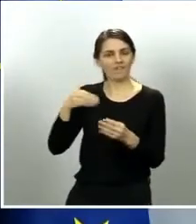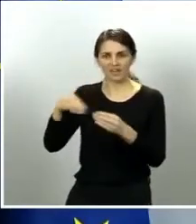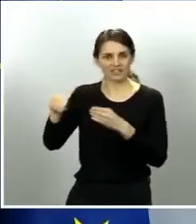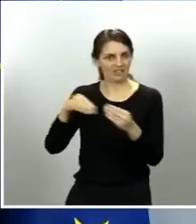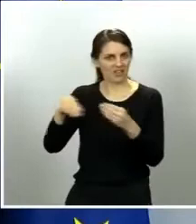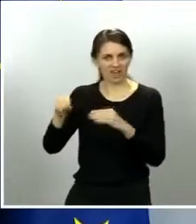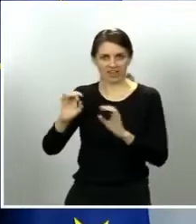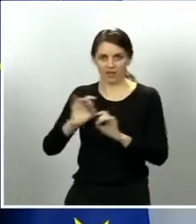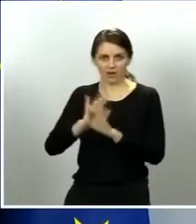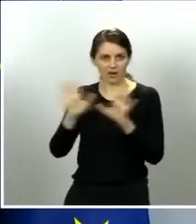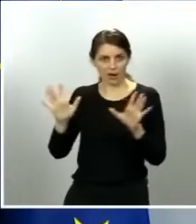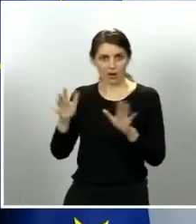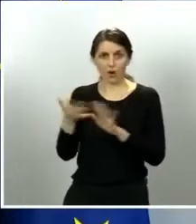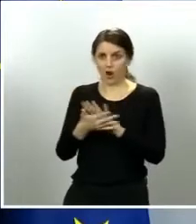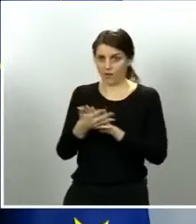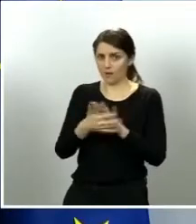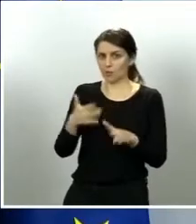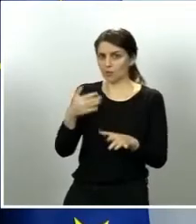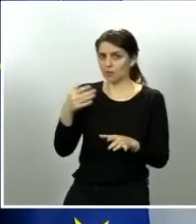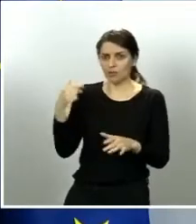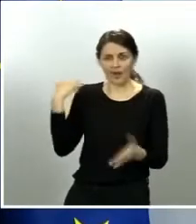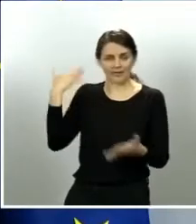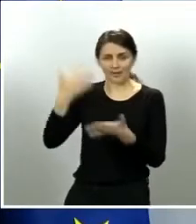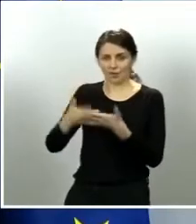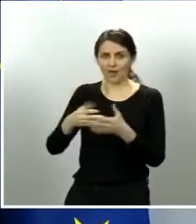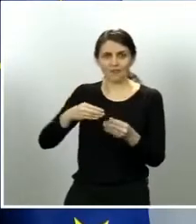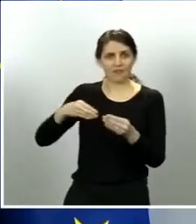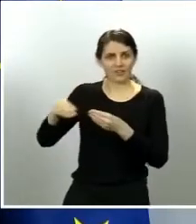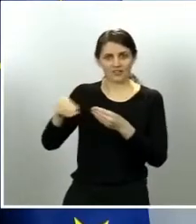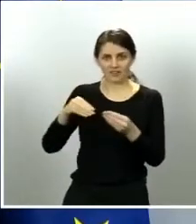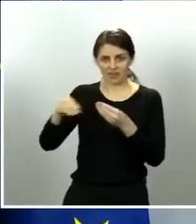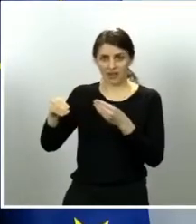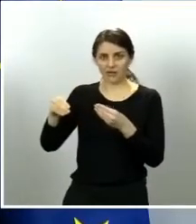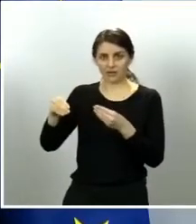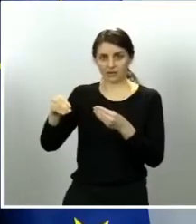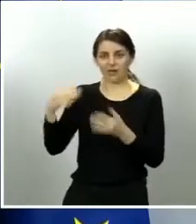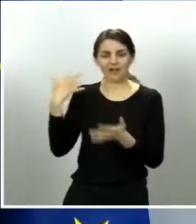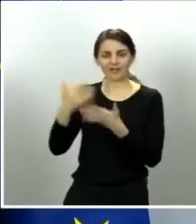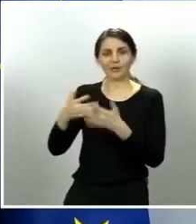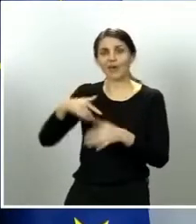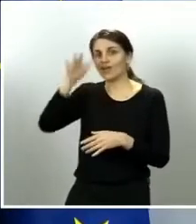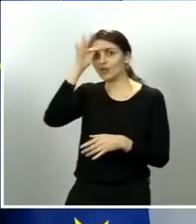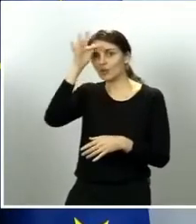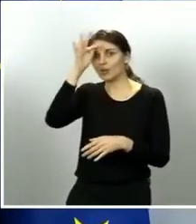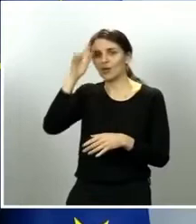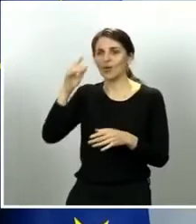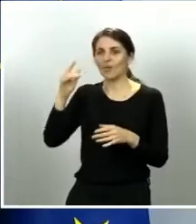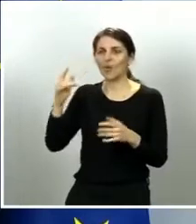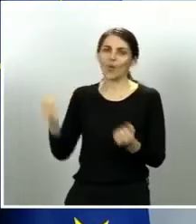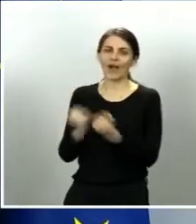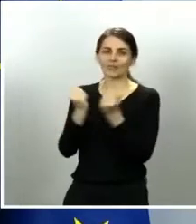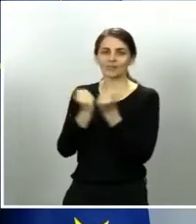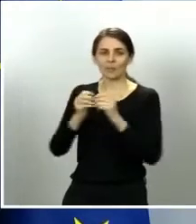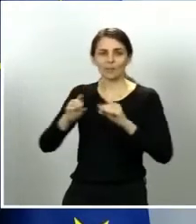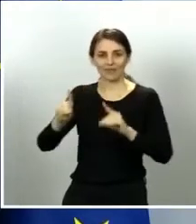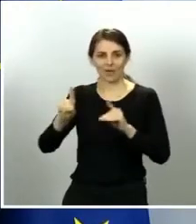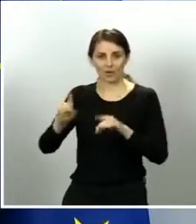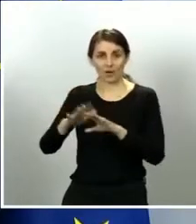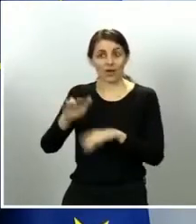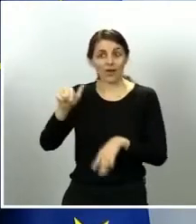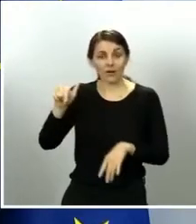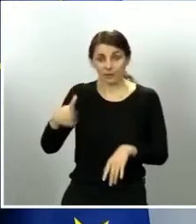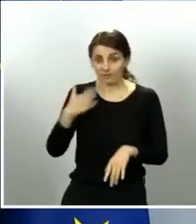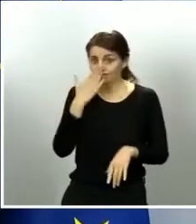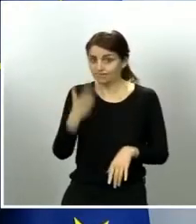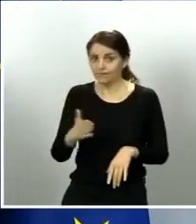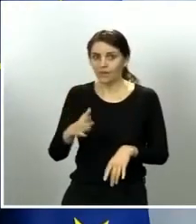pasado día y la labor pedagógica el domingo pasado. Pero es que, aparte, actúan por todos nosotros, como hacen siempre las